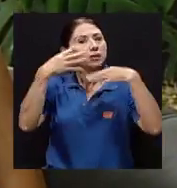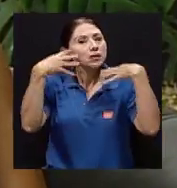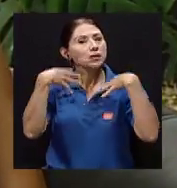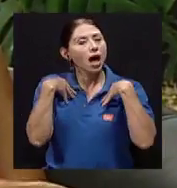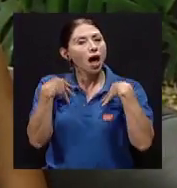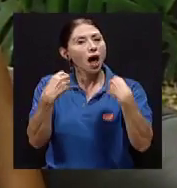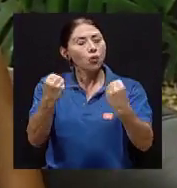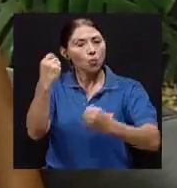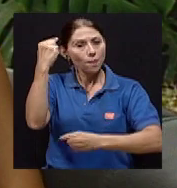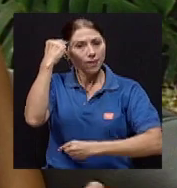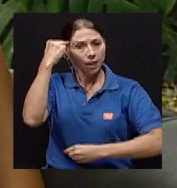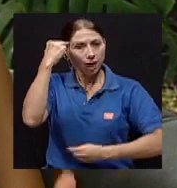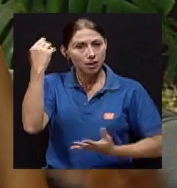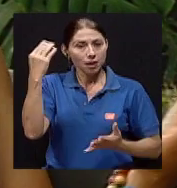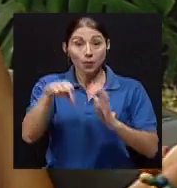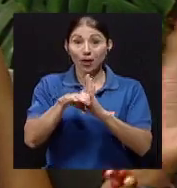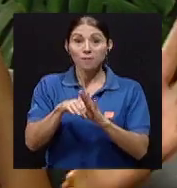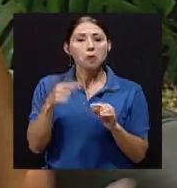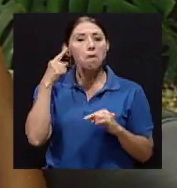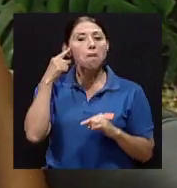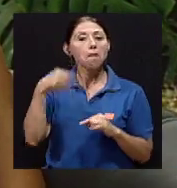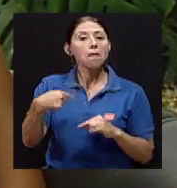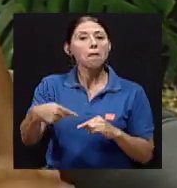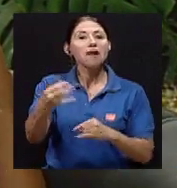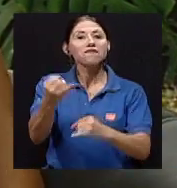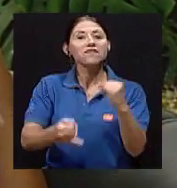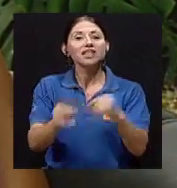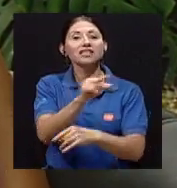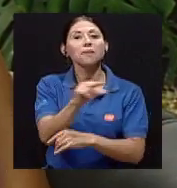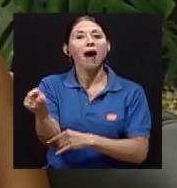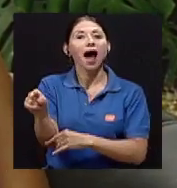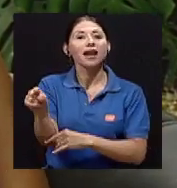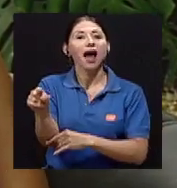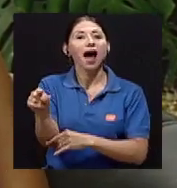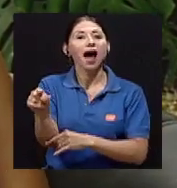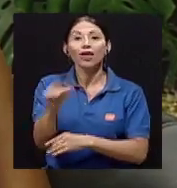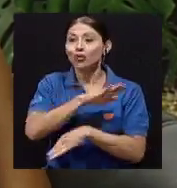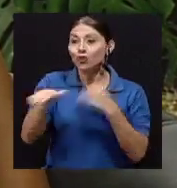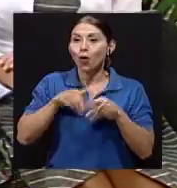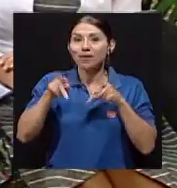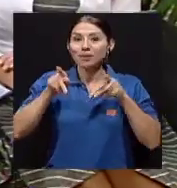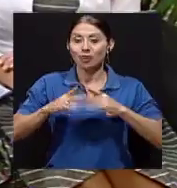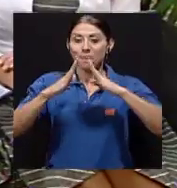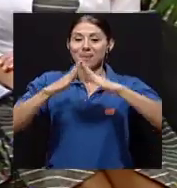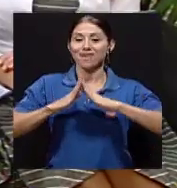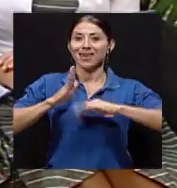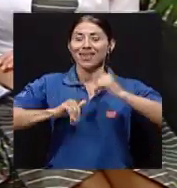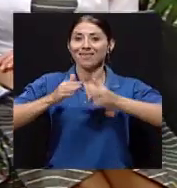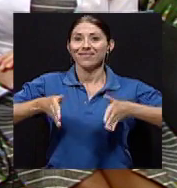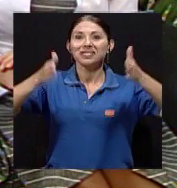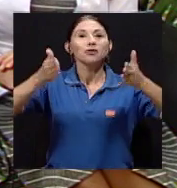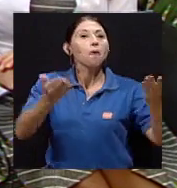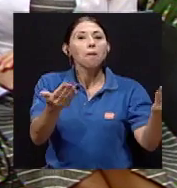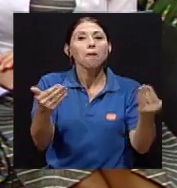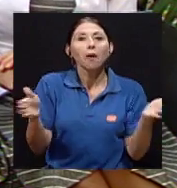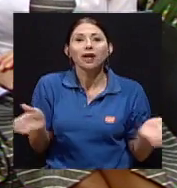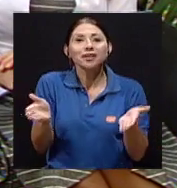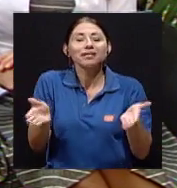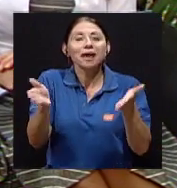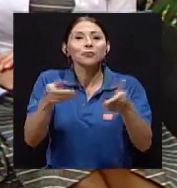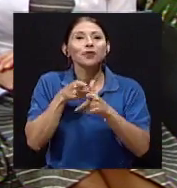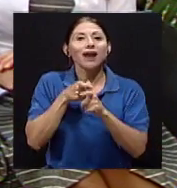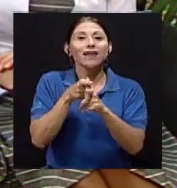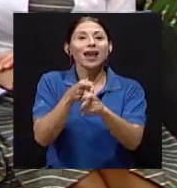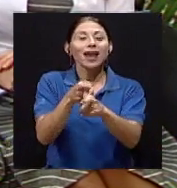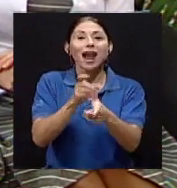sepamos de que, bueno, este fin de semana organicemos una carrera entre todos los del edificio o vamos a caminar todos o hagamos una carne asada